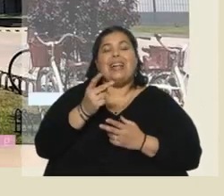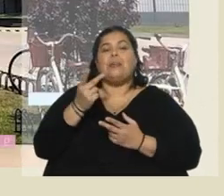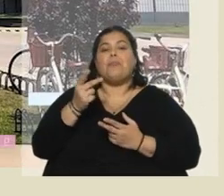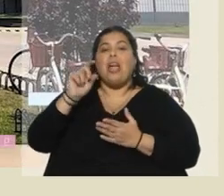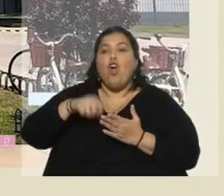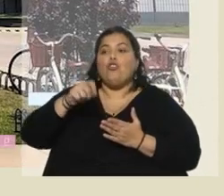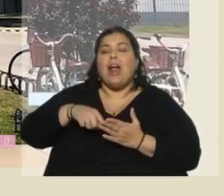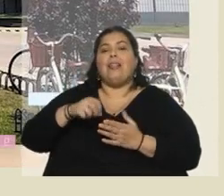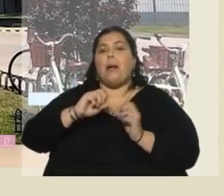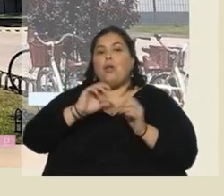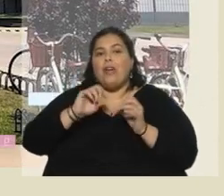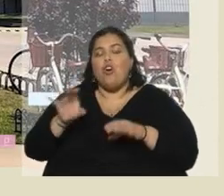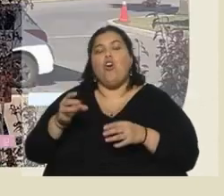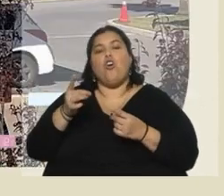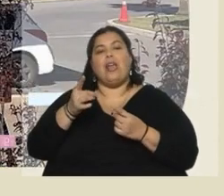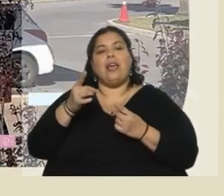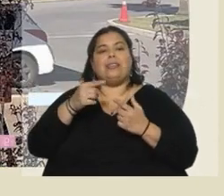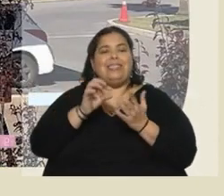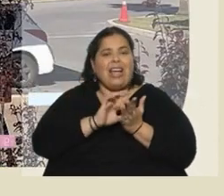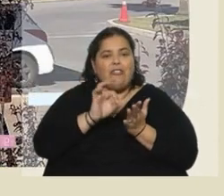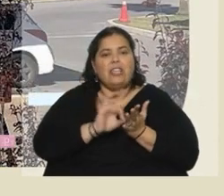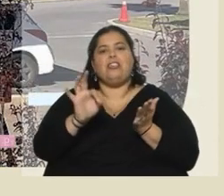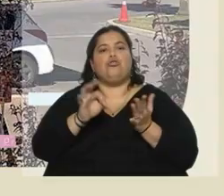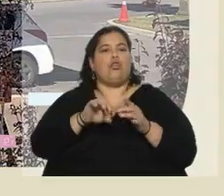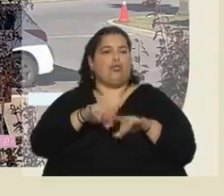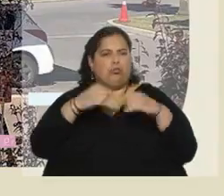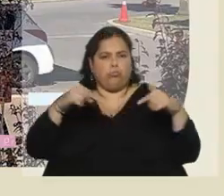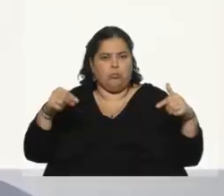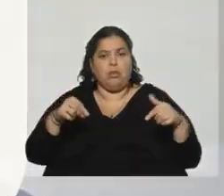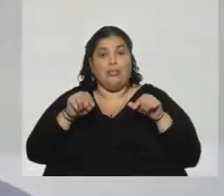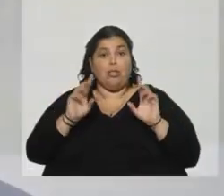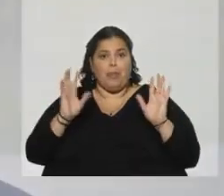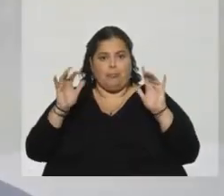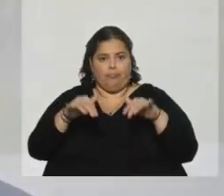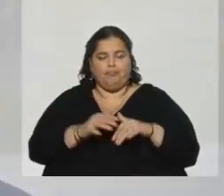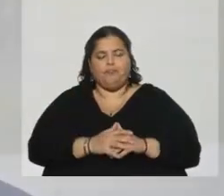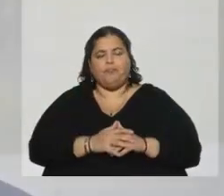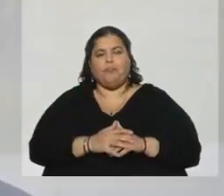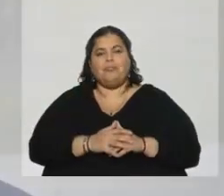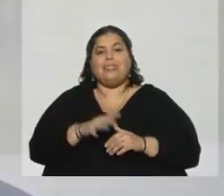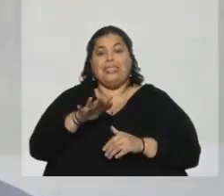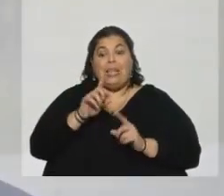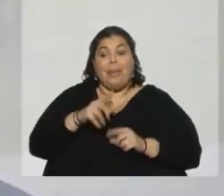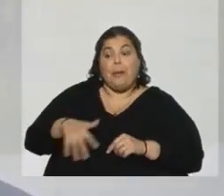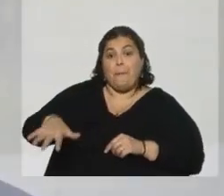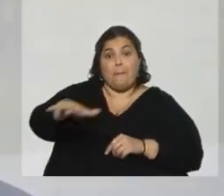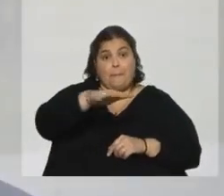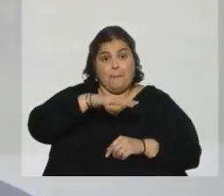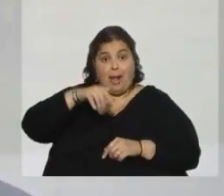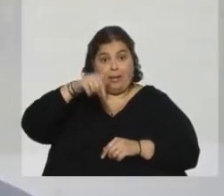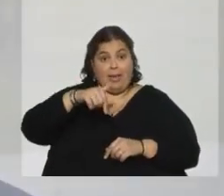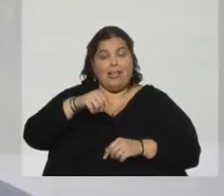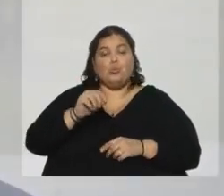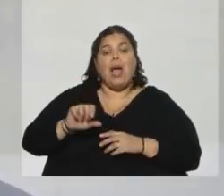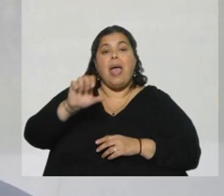plaza, contratan insumos, contratan servicios, eso también derrama. El Parque, a su vez, es una empresa así